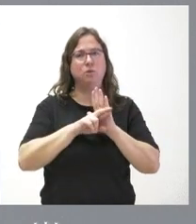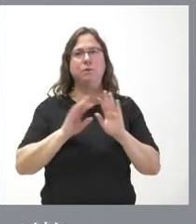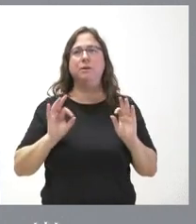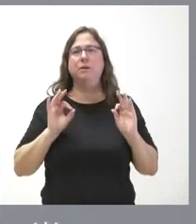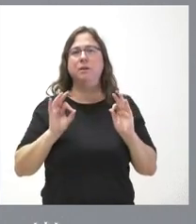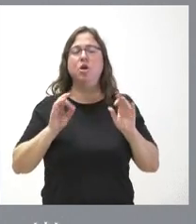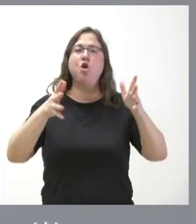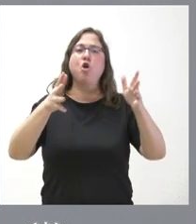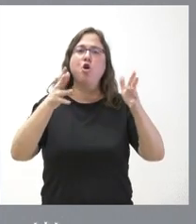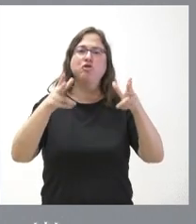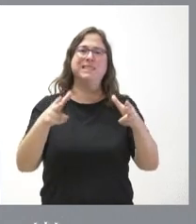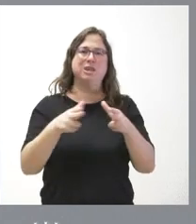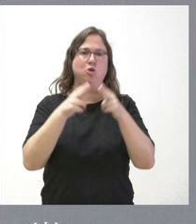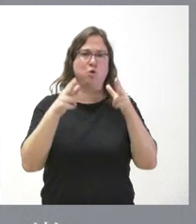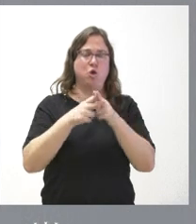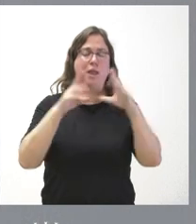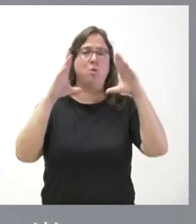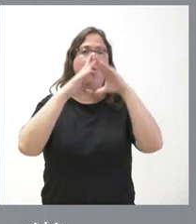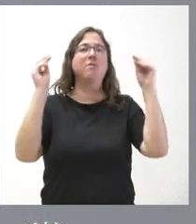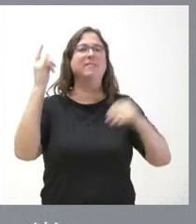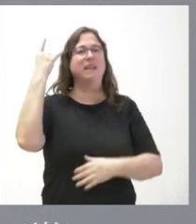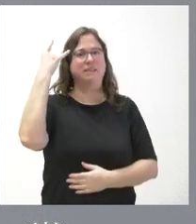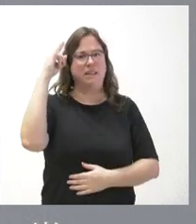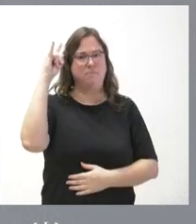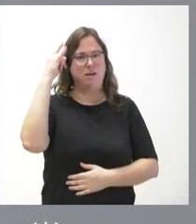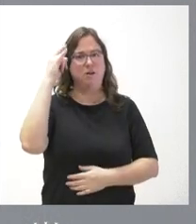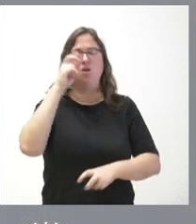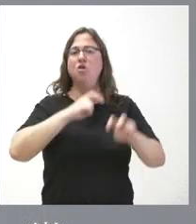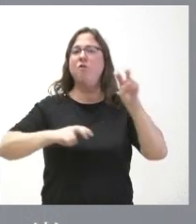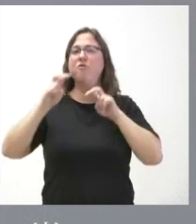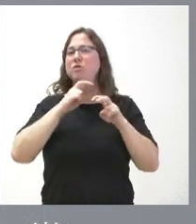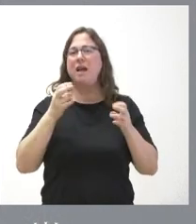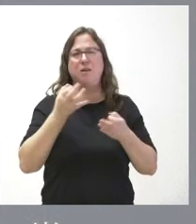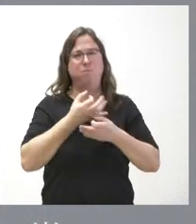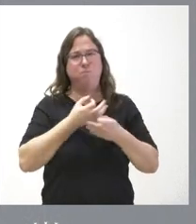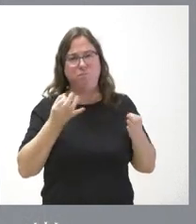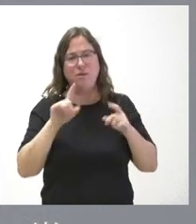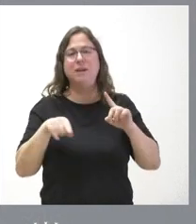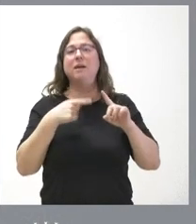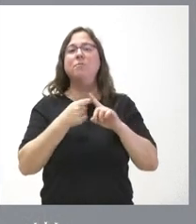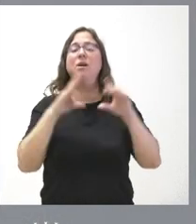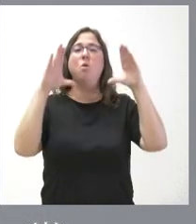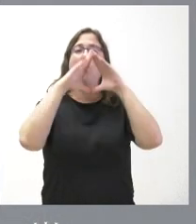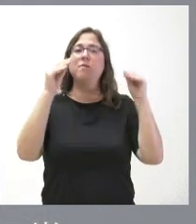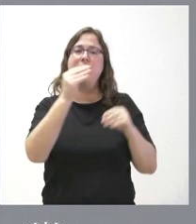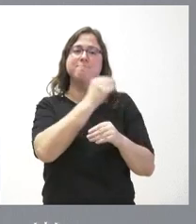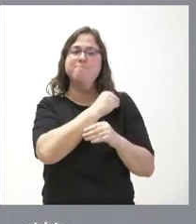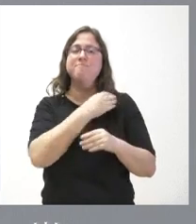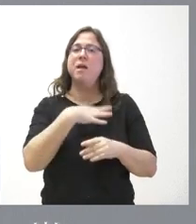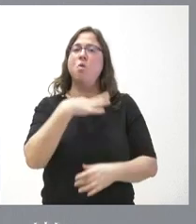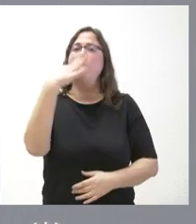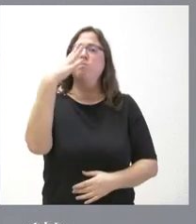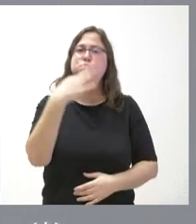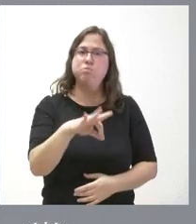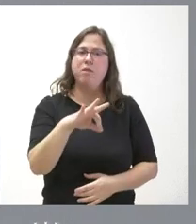del Consejo Social de la Universidad de Salamanca buscando una mayor eficacia. Y a petición de la universidad, se incorpora la posibilidad de